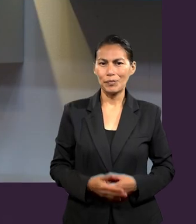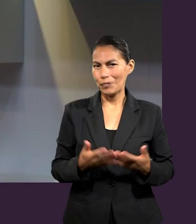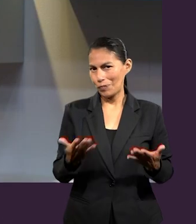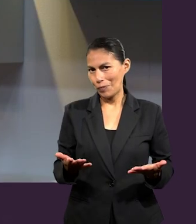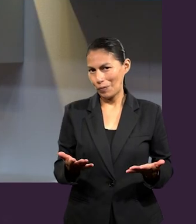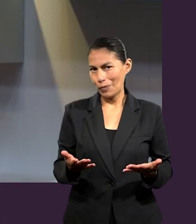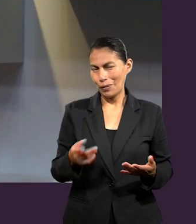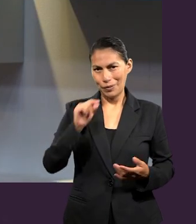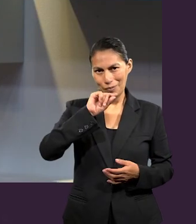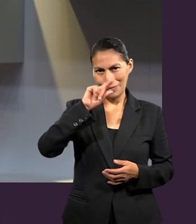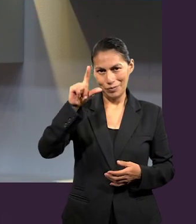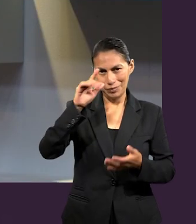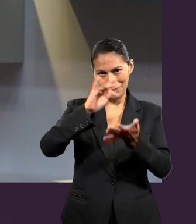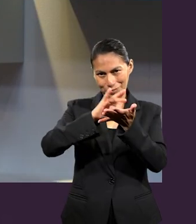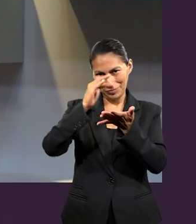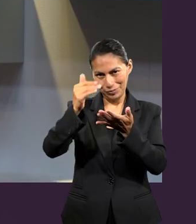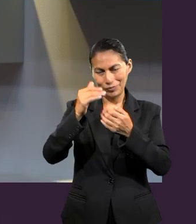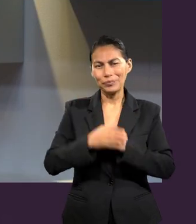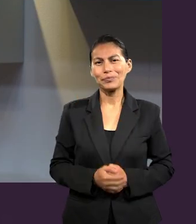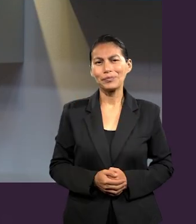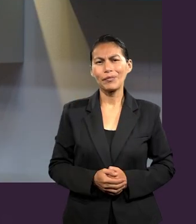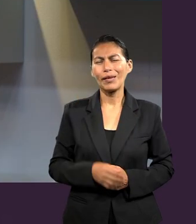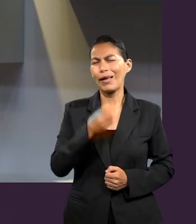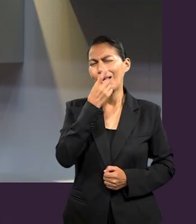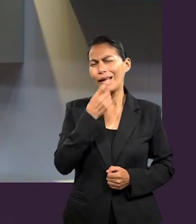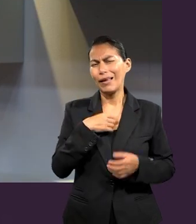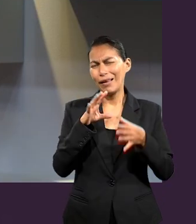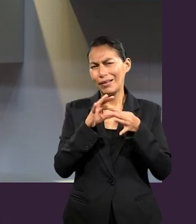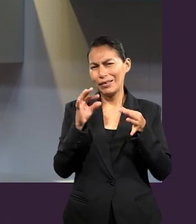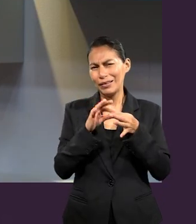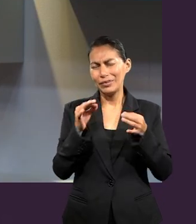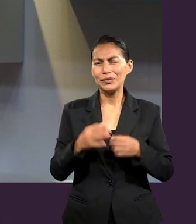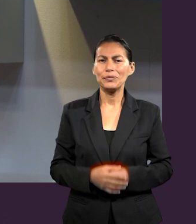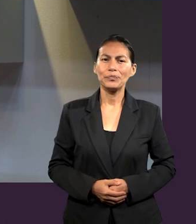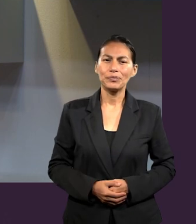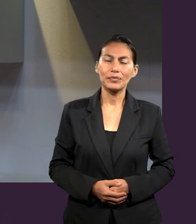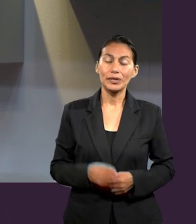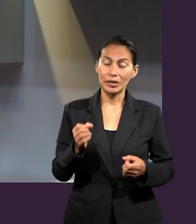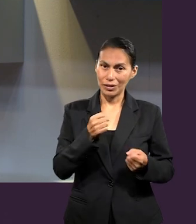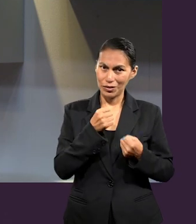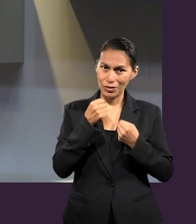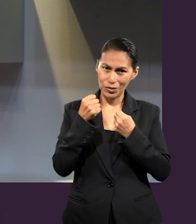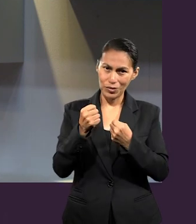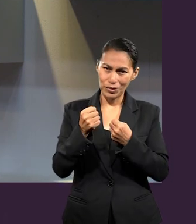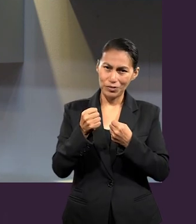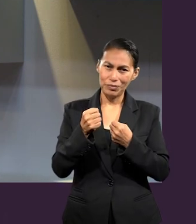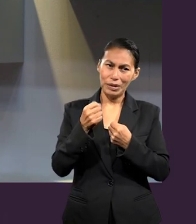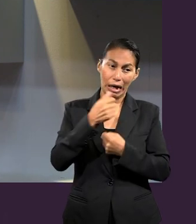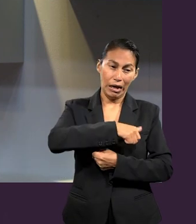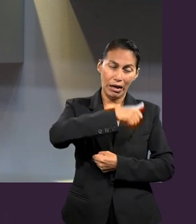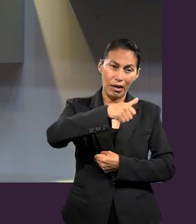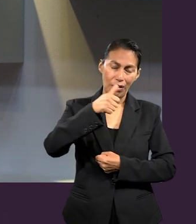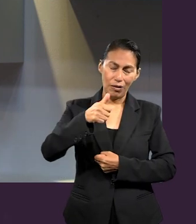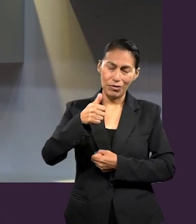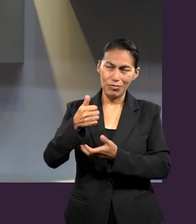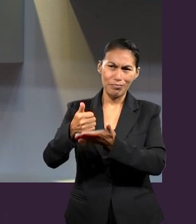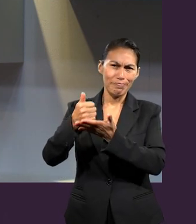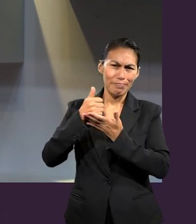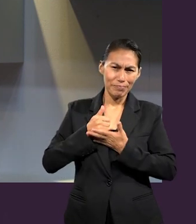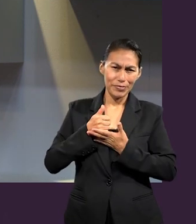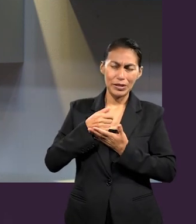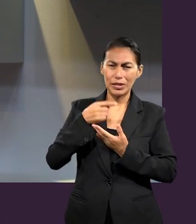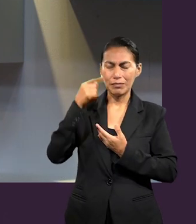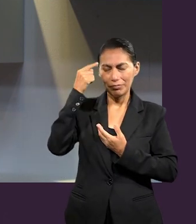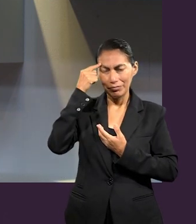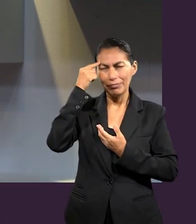Queremos agradecer a nuestro experto por la valiosa contribución a esta pregunta. Sin duda alguna, será de mucha ayuda y reflexión